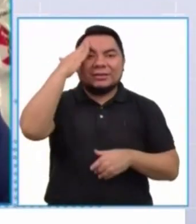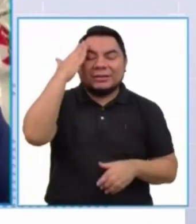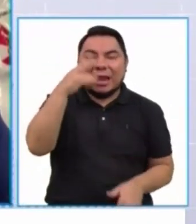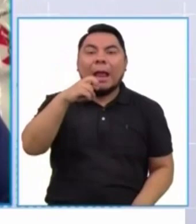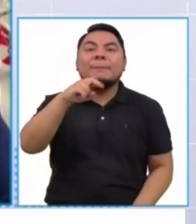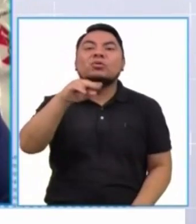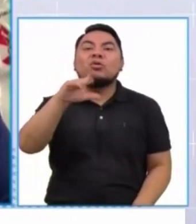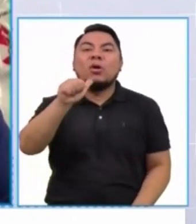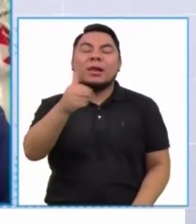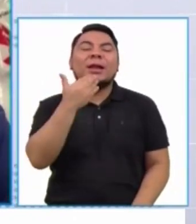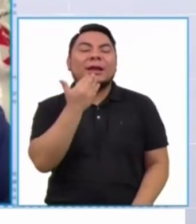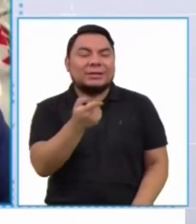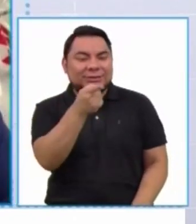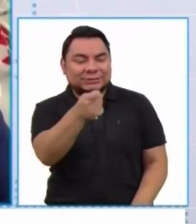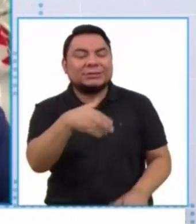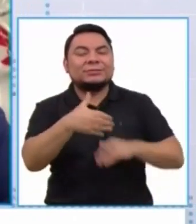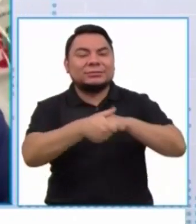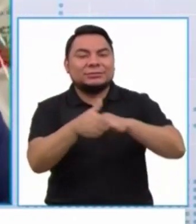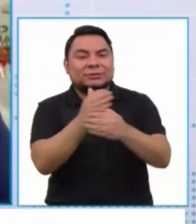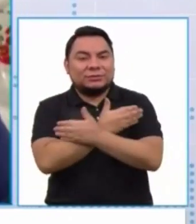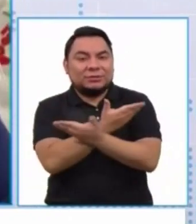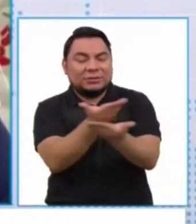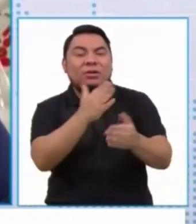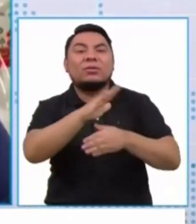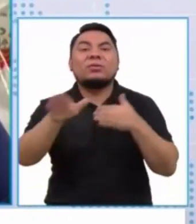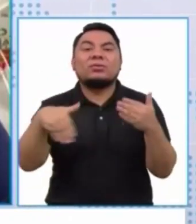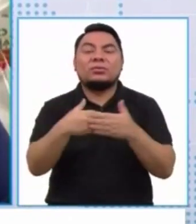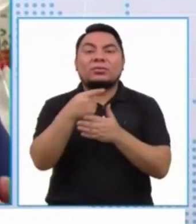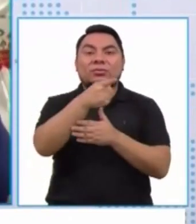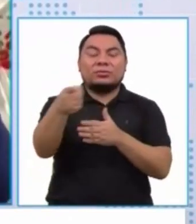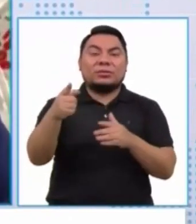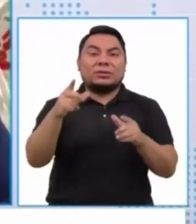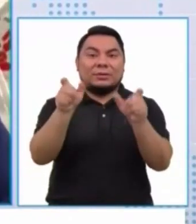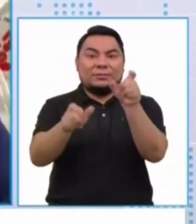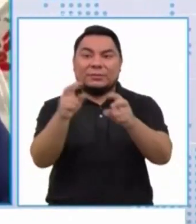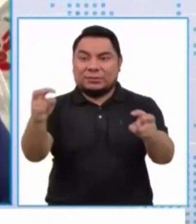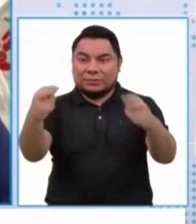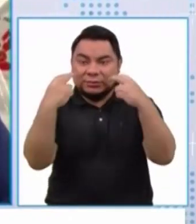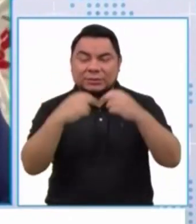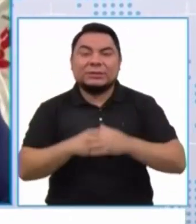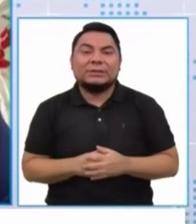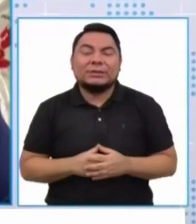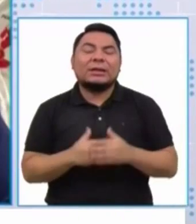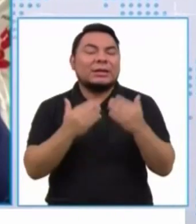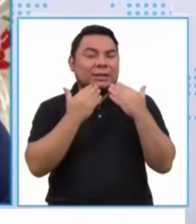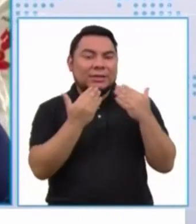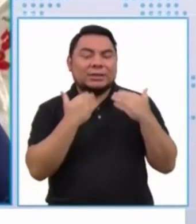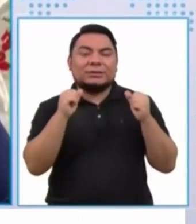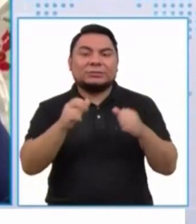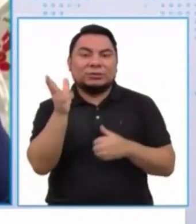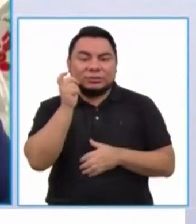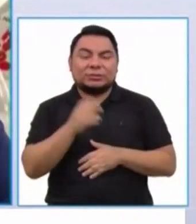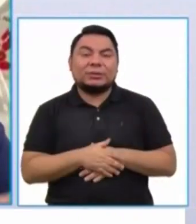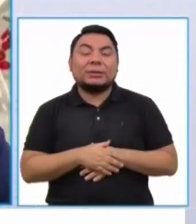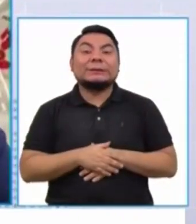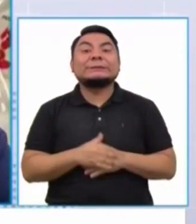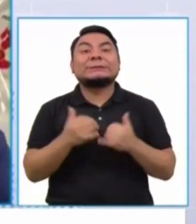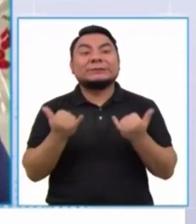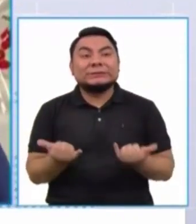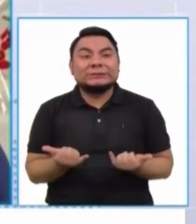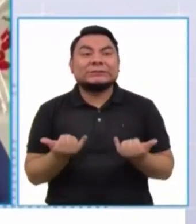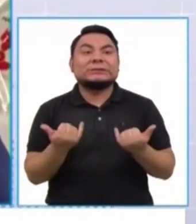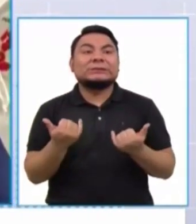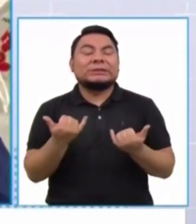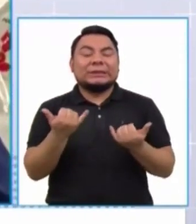está Paola, un cariño para las dos y a toda tu teleaudiencia que nos escucha. En realidad,